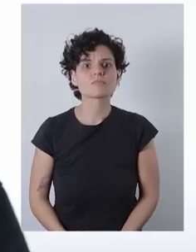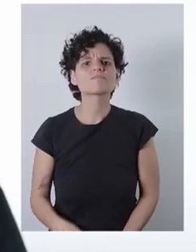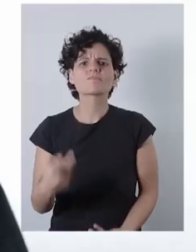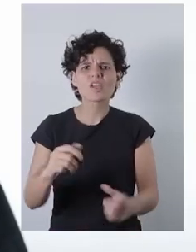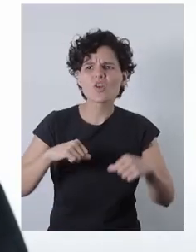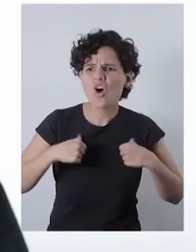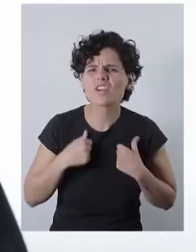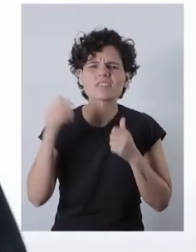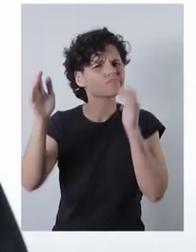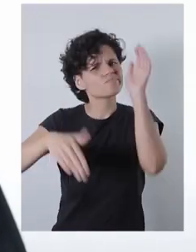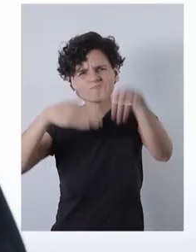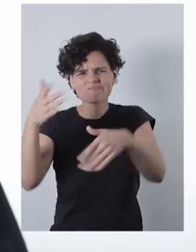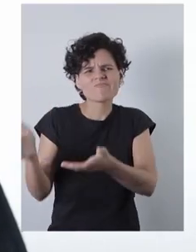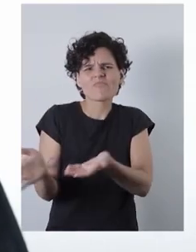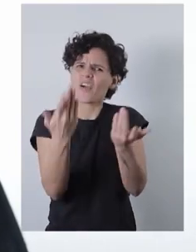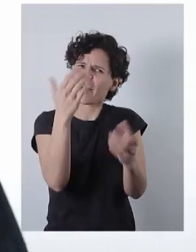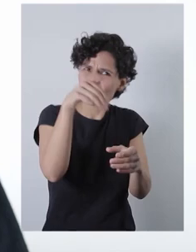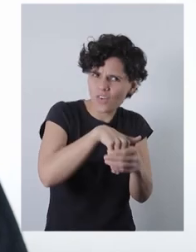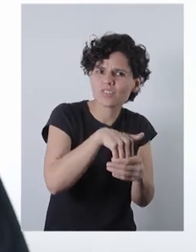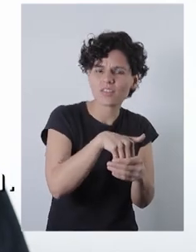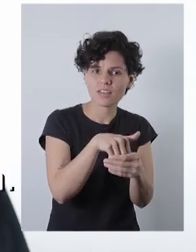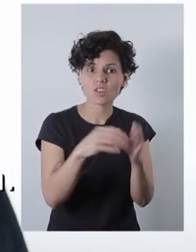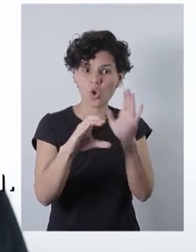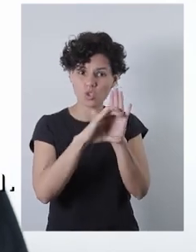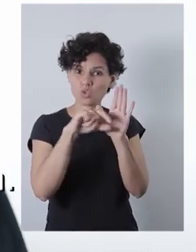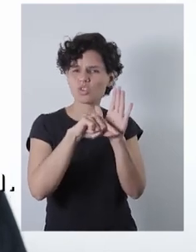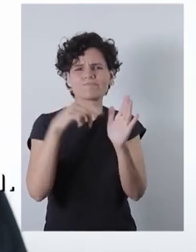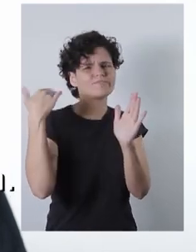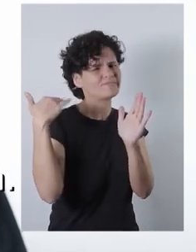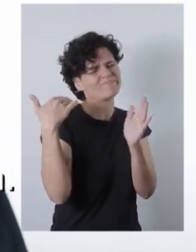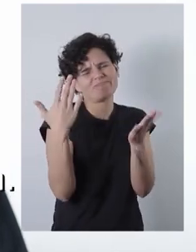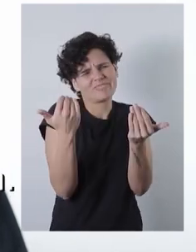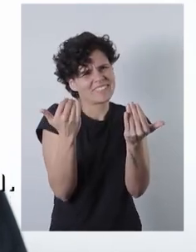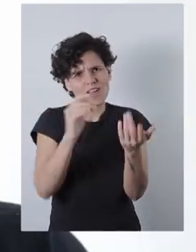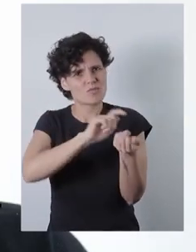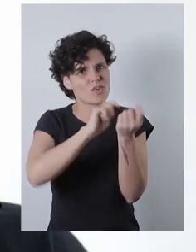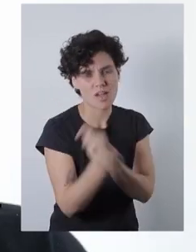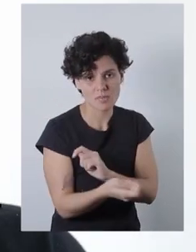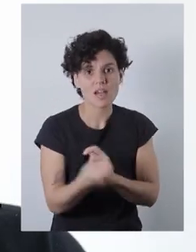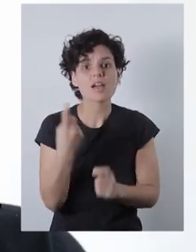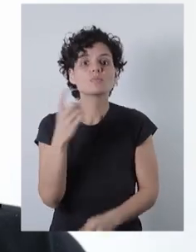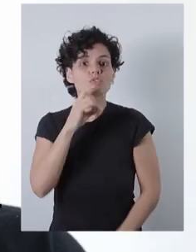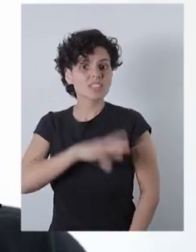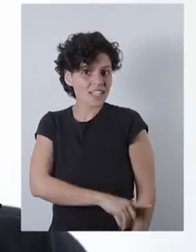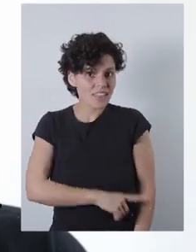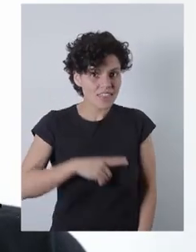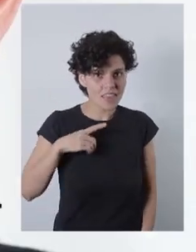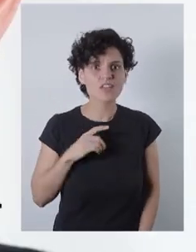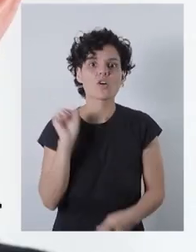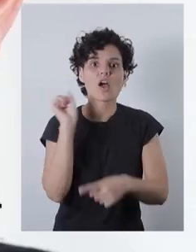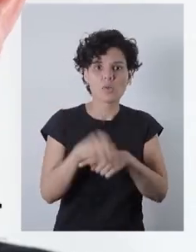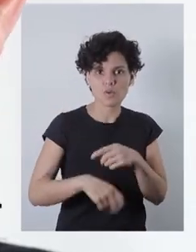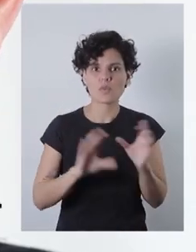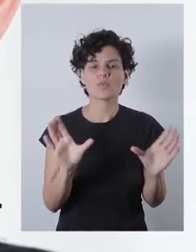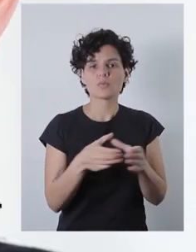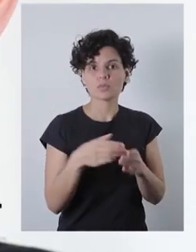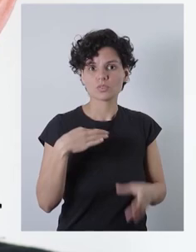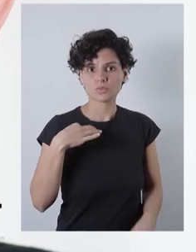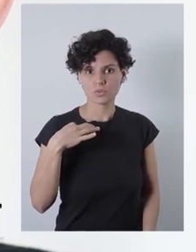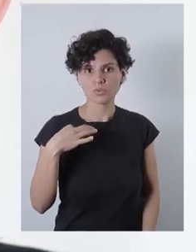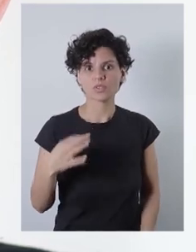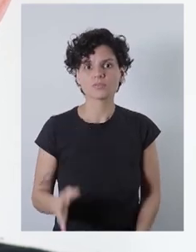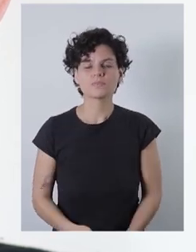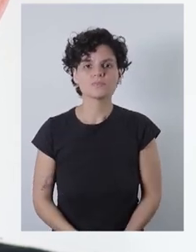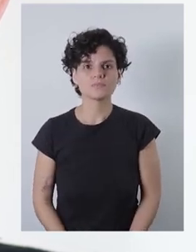He llamado a todos los jóvenes a que vayan a votar. Necesitamos cambiar la Constitución. Por un Chile digno, apruebo Convención